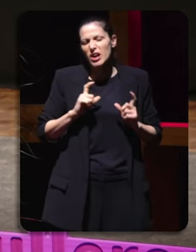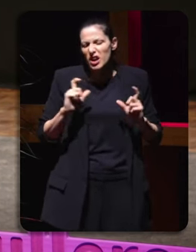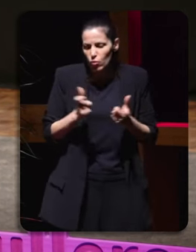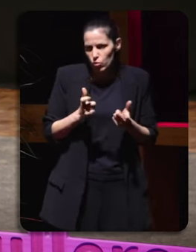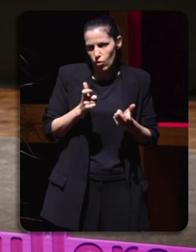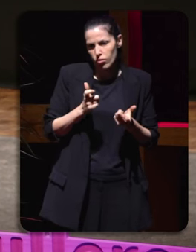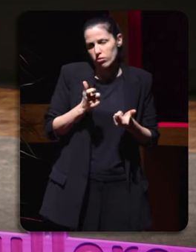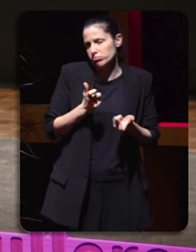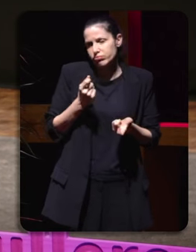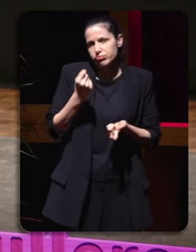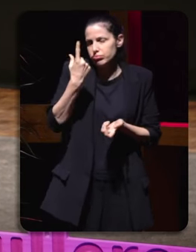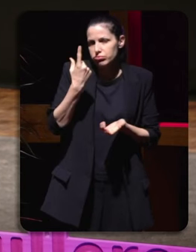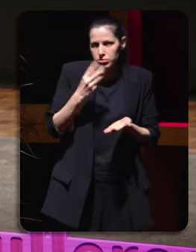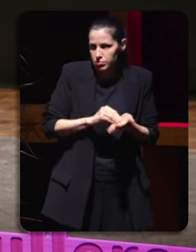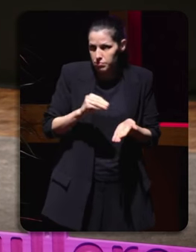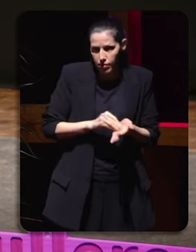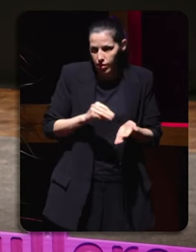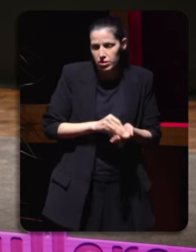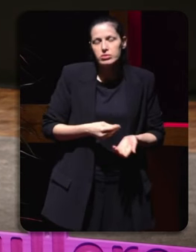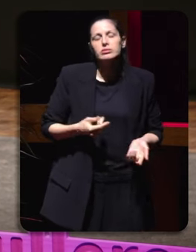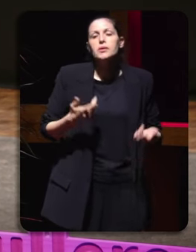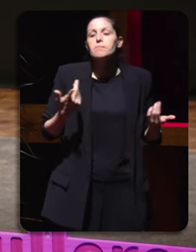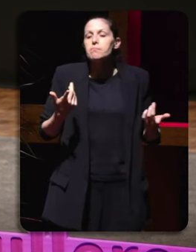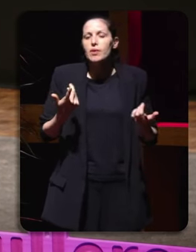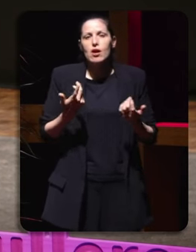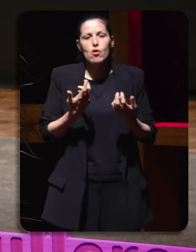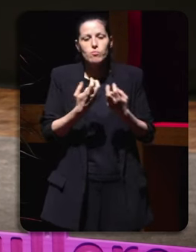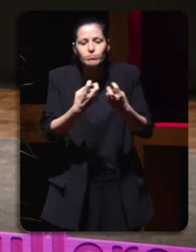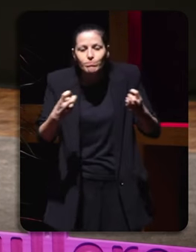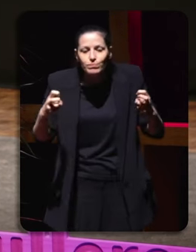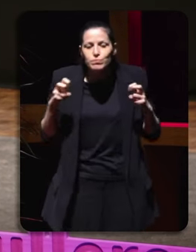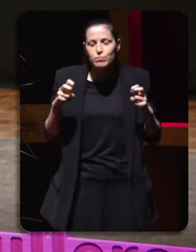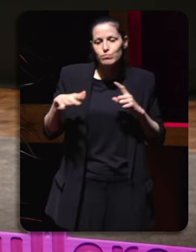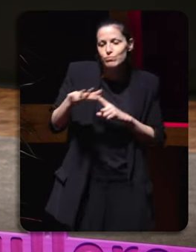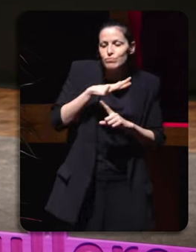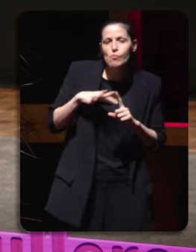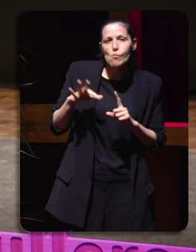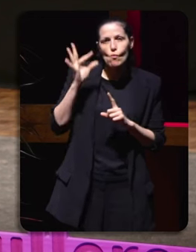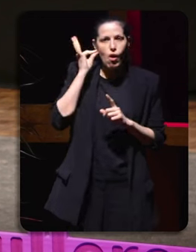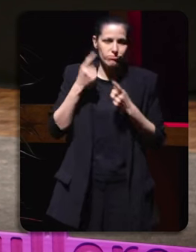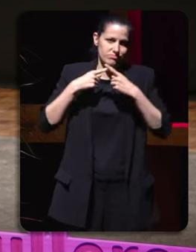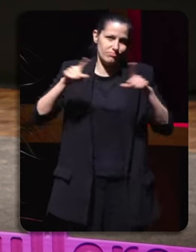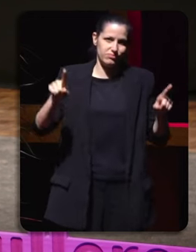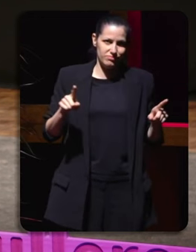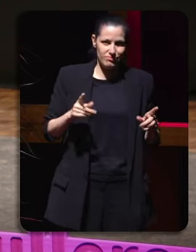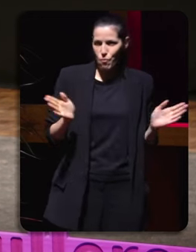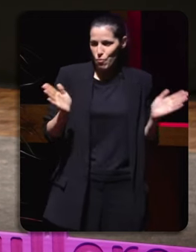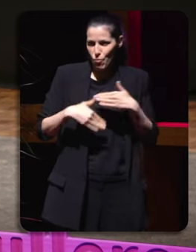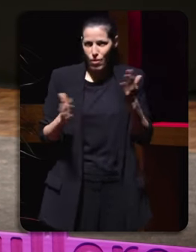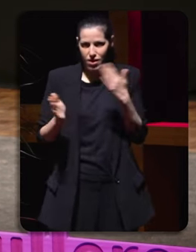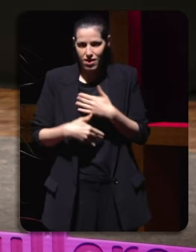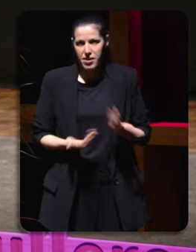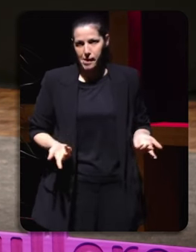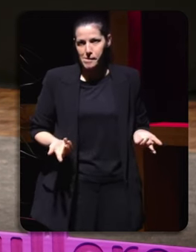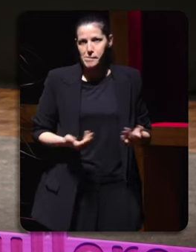mulleres é máis difícil que se ocorra Incluso se estás rodeada de mulleres se eso ocorre sempre é máis fácil